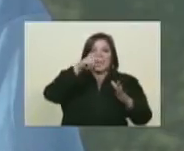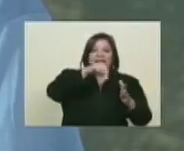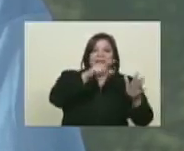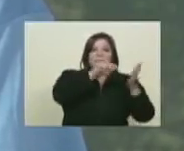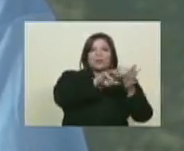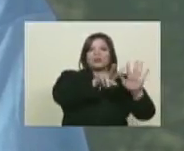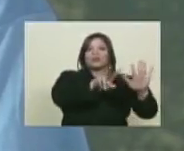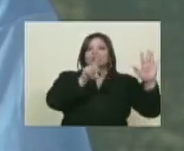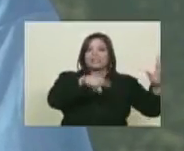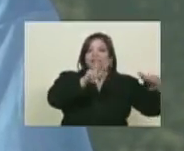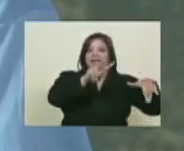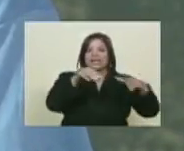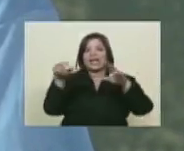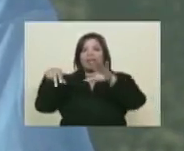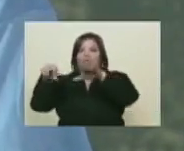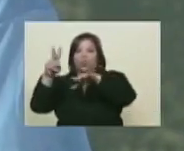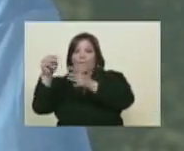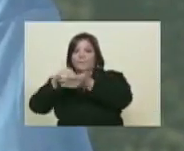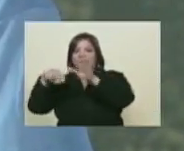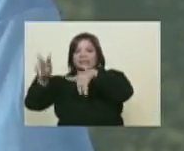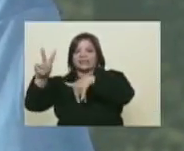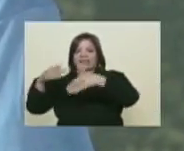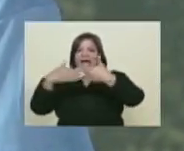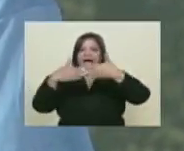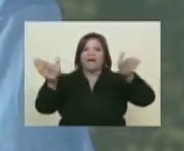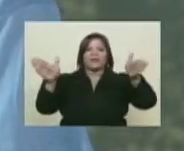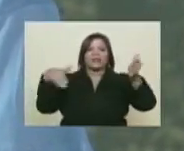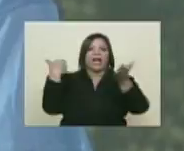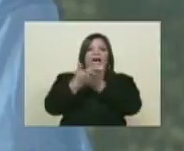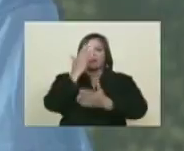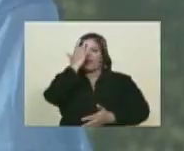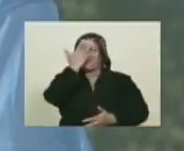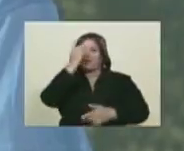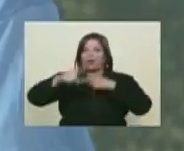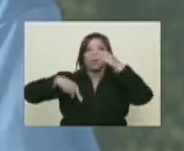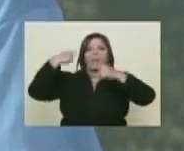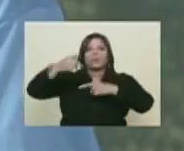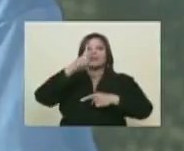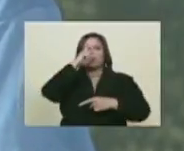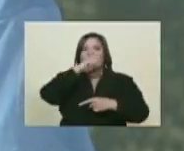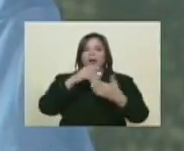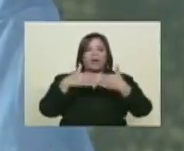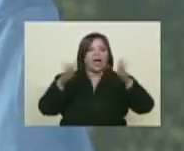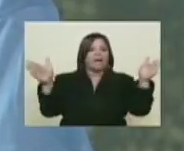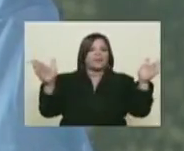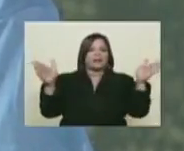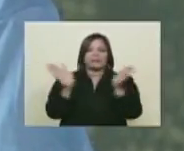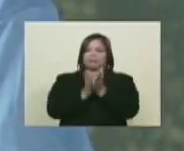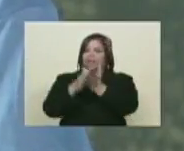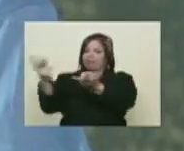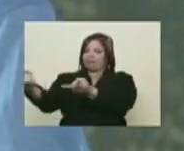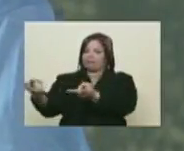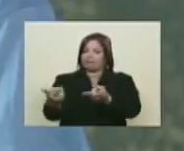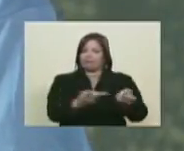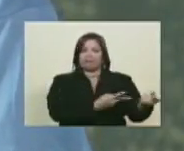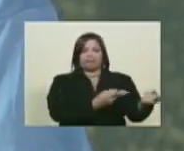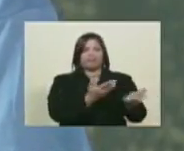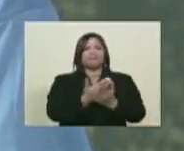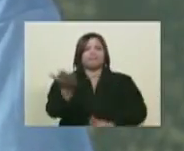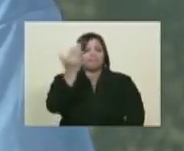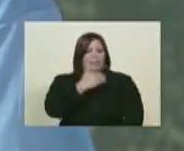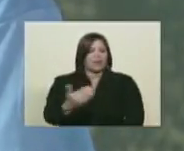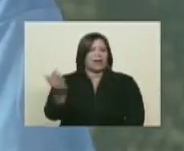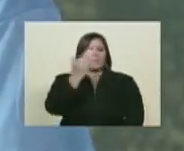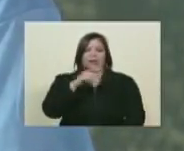-2017, estará abierta hasta febrero del año que viene. Estamos gustosos de atender a todo el público que quiera